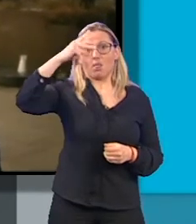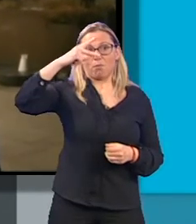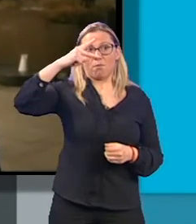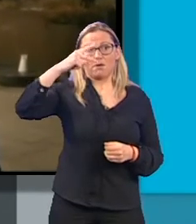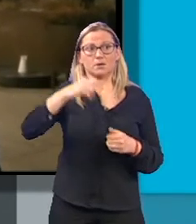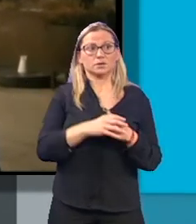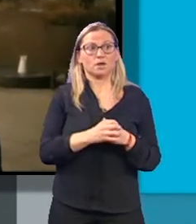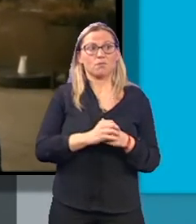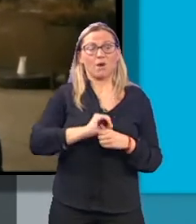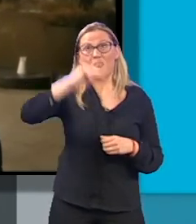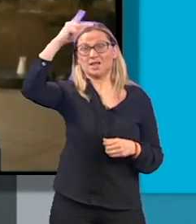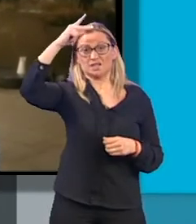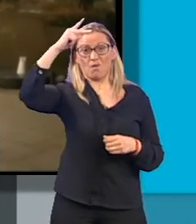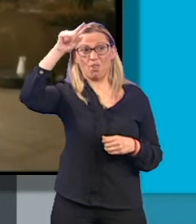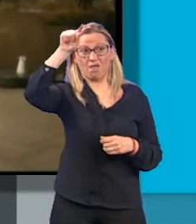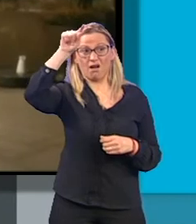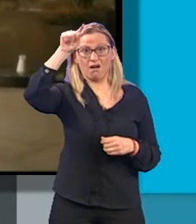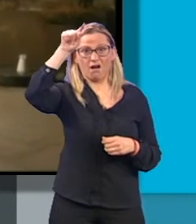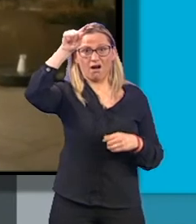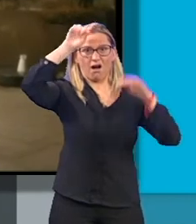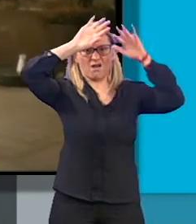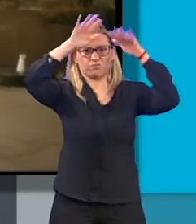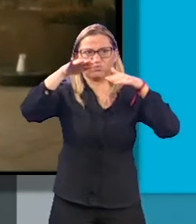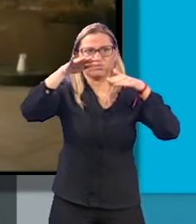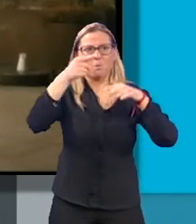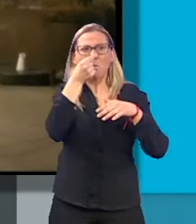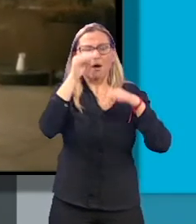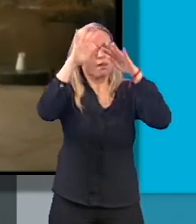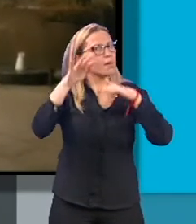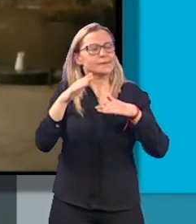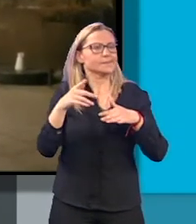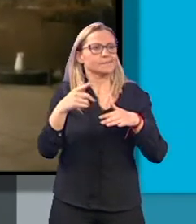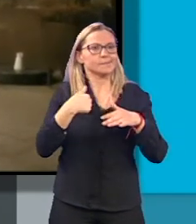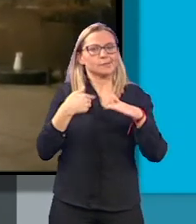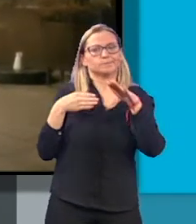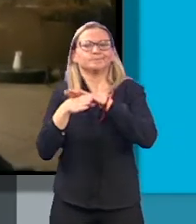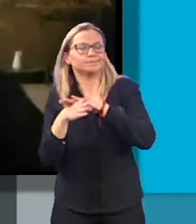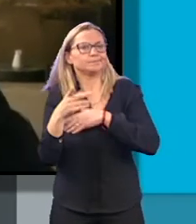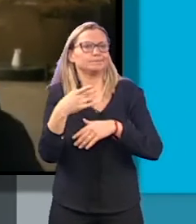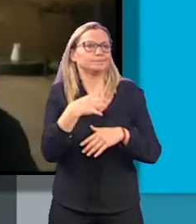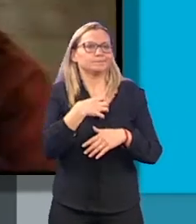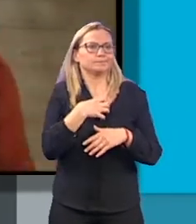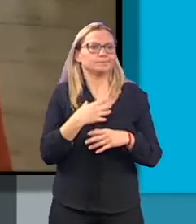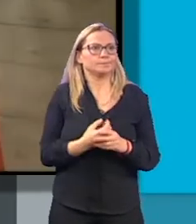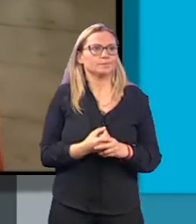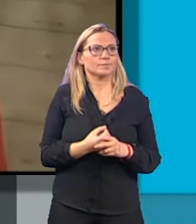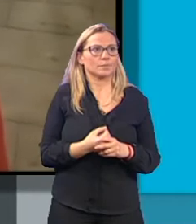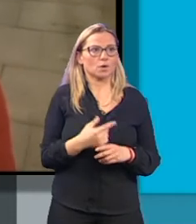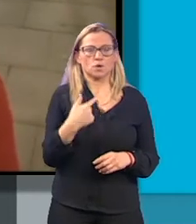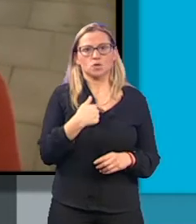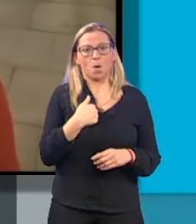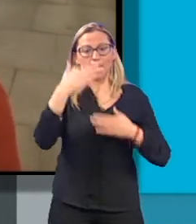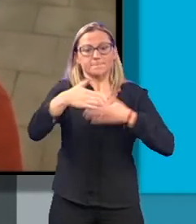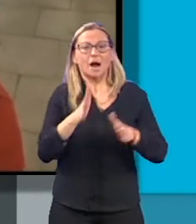la parte de arriba, la segunda planta, se ha caído un poquillo y ya no nos atrevemos a volver a casa. Abajo también, mi